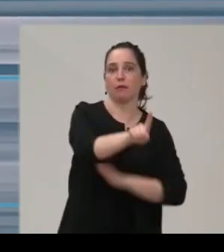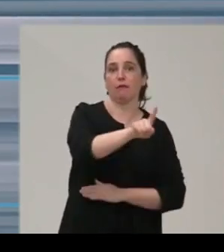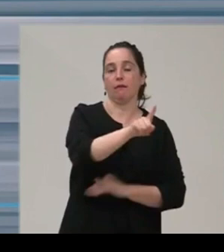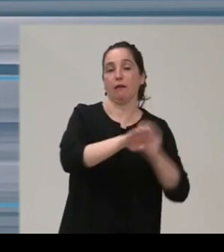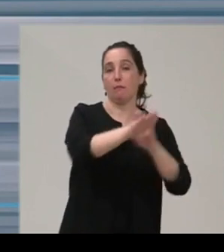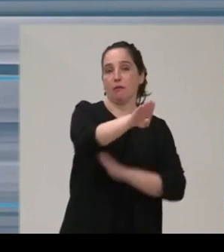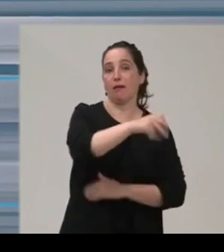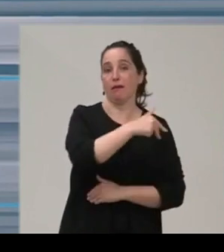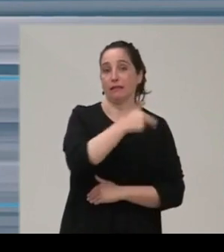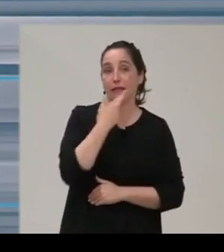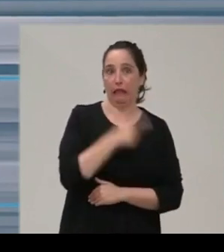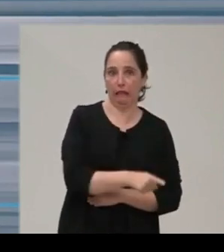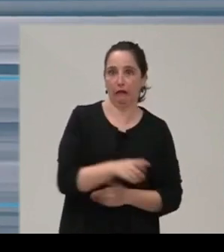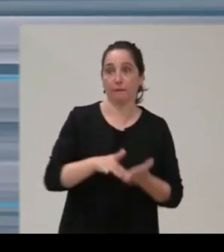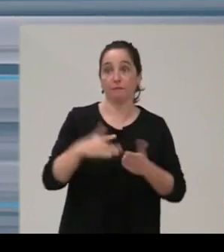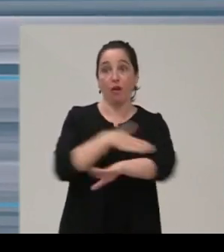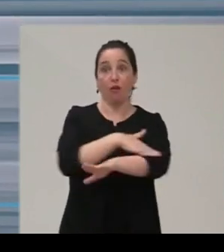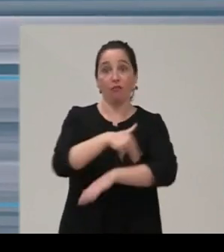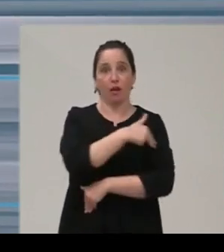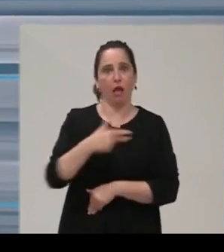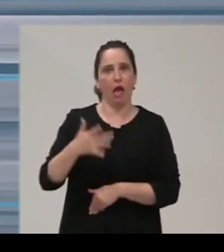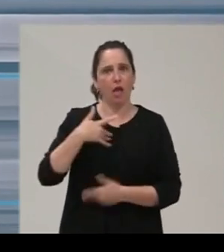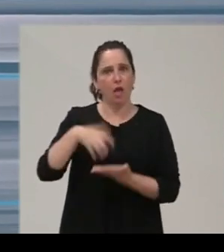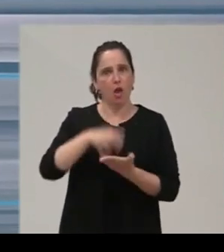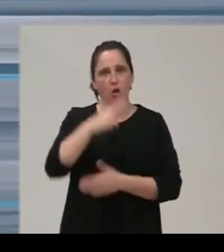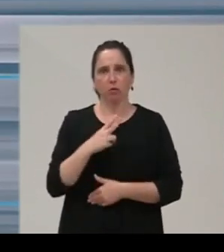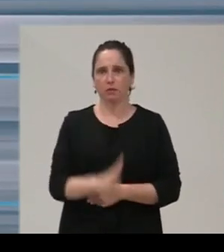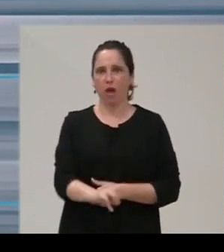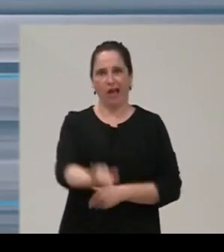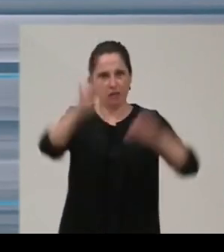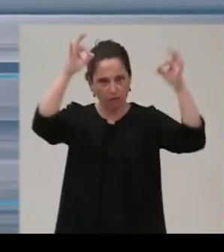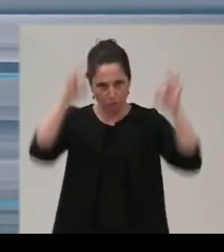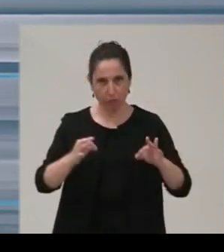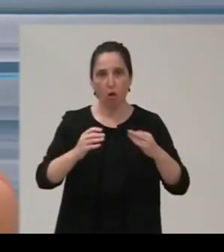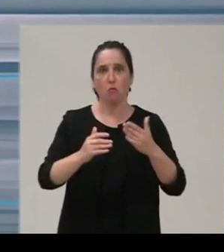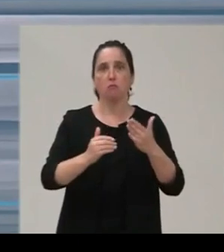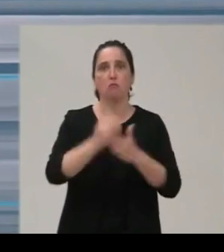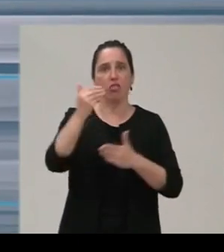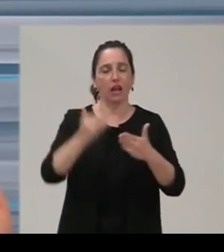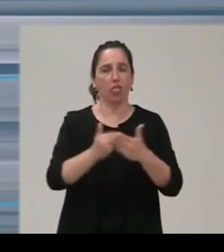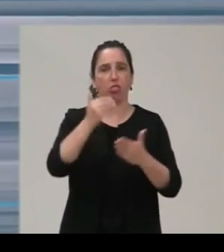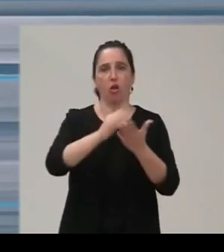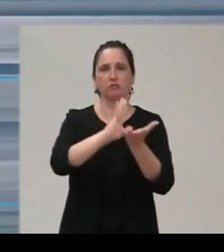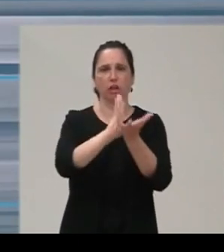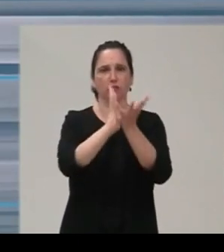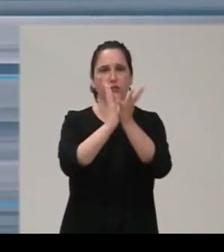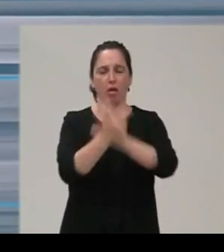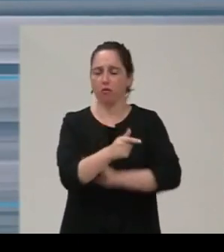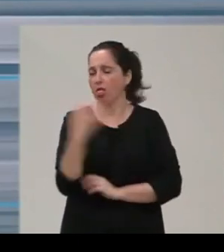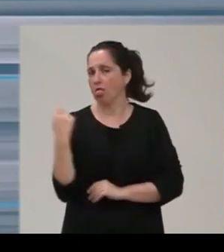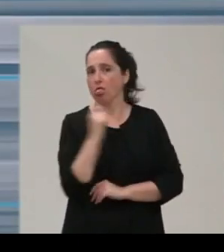Este gobierno tiene un compromiso ineludible con Santander, con su modernización, con su constante transformación,